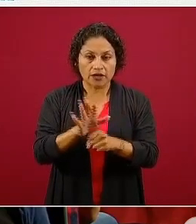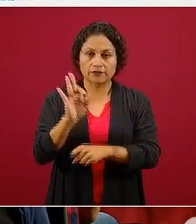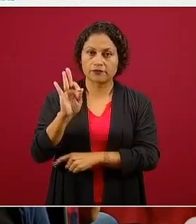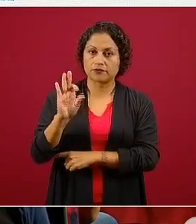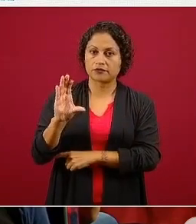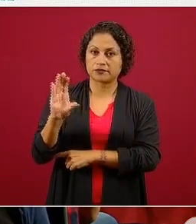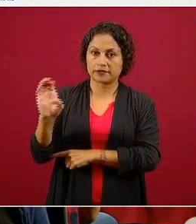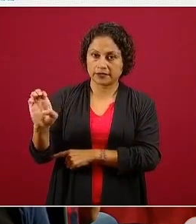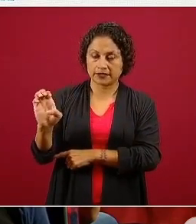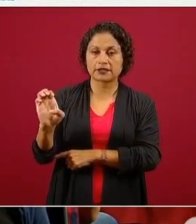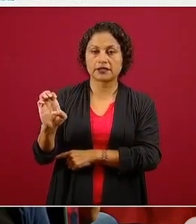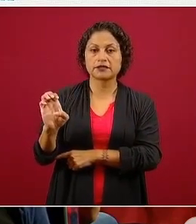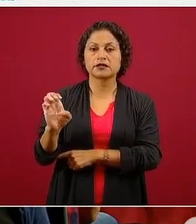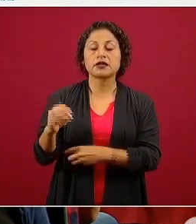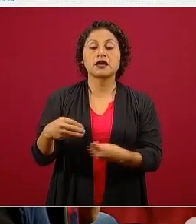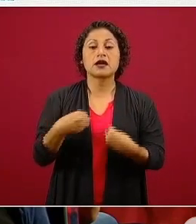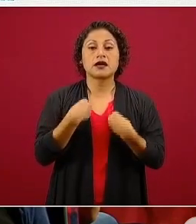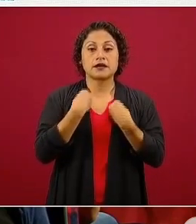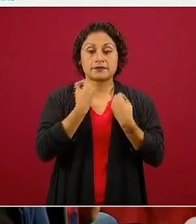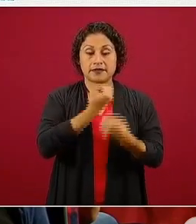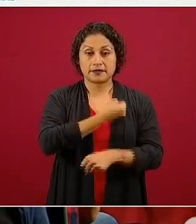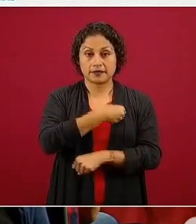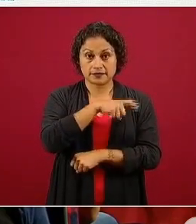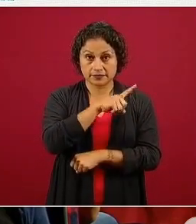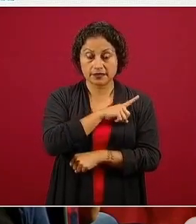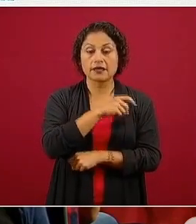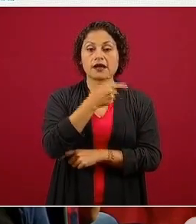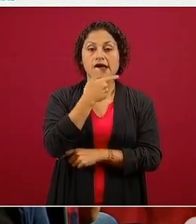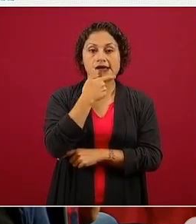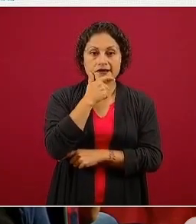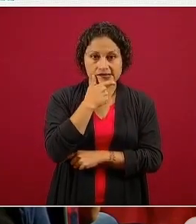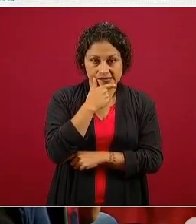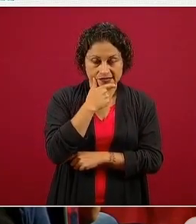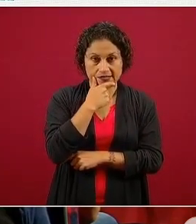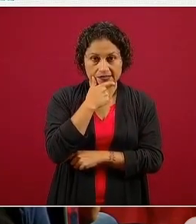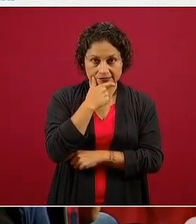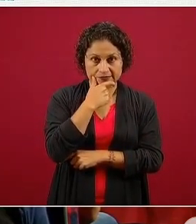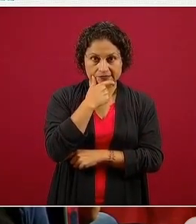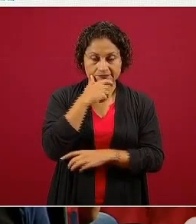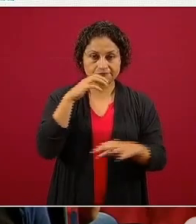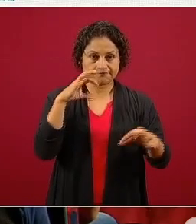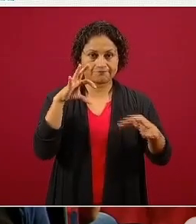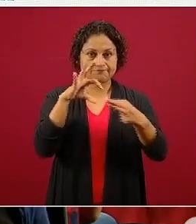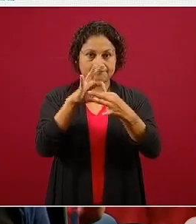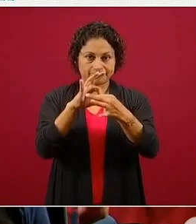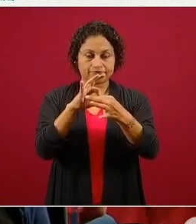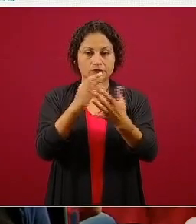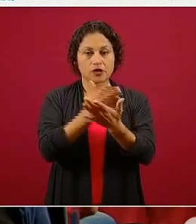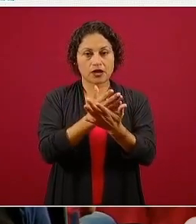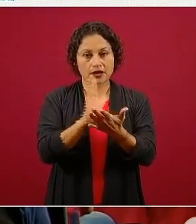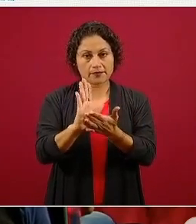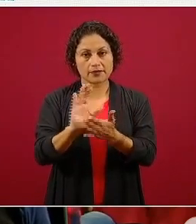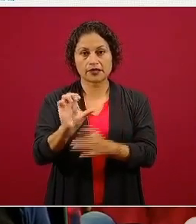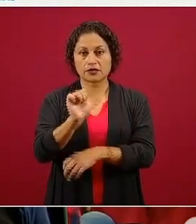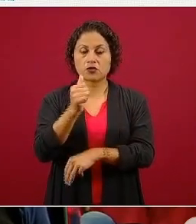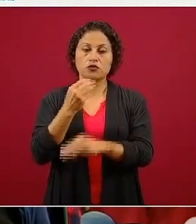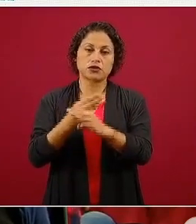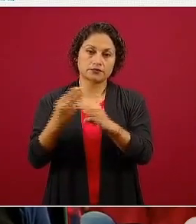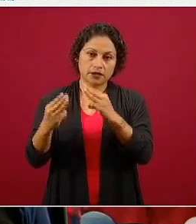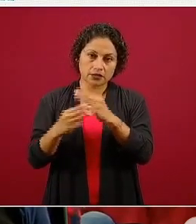vida saludable, inglés, y también, pues tiene todas las materias de lengua,